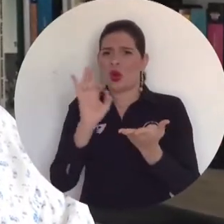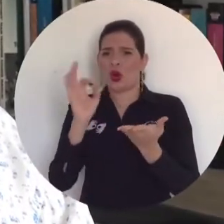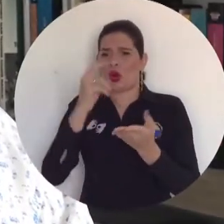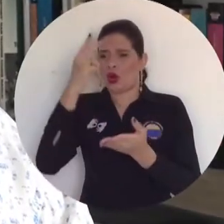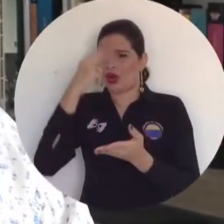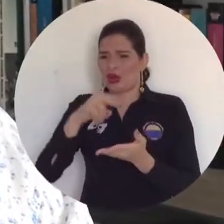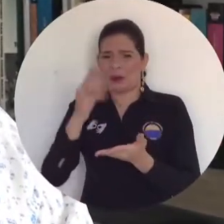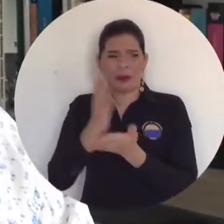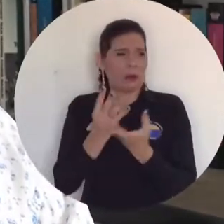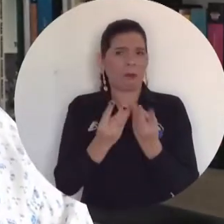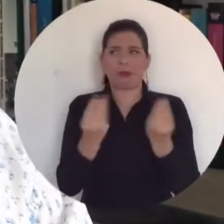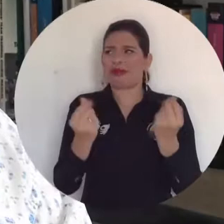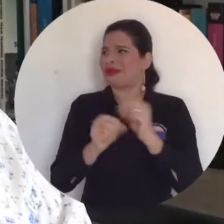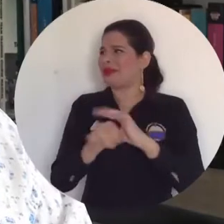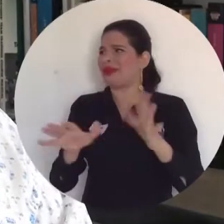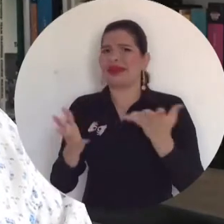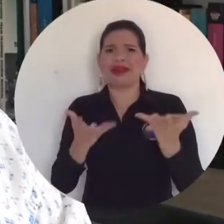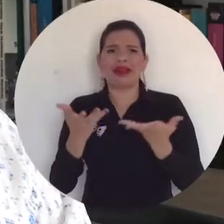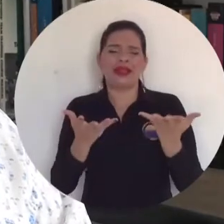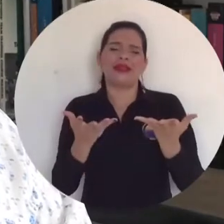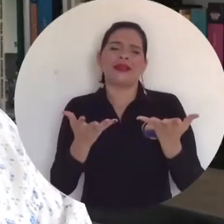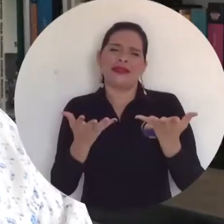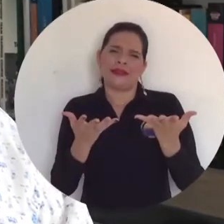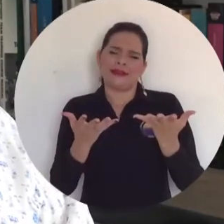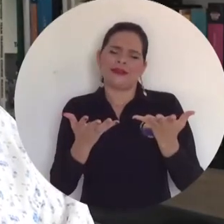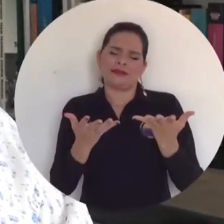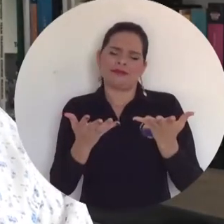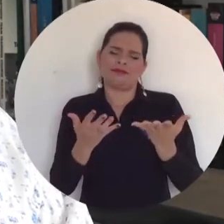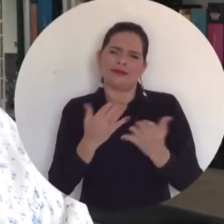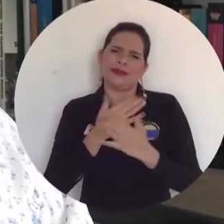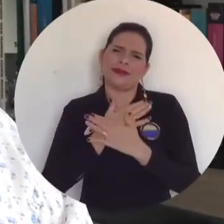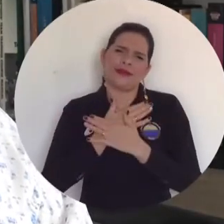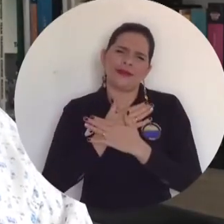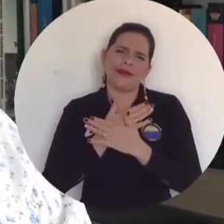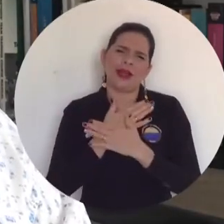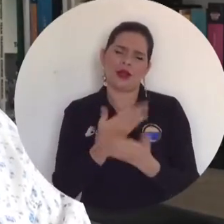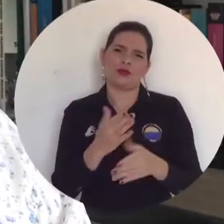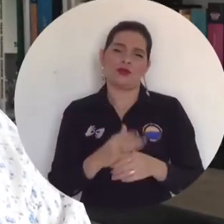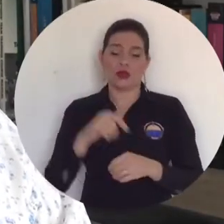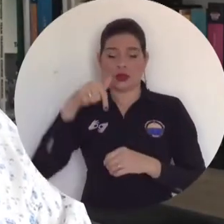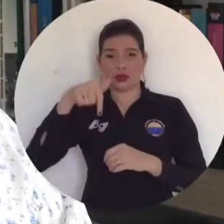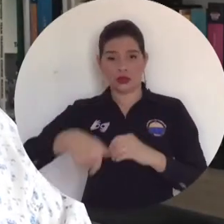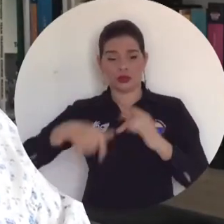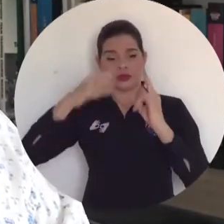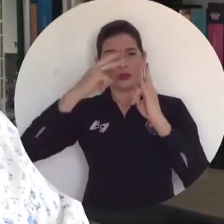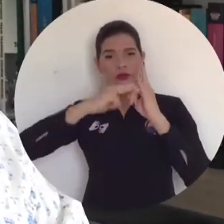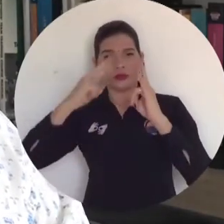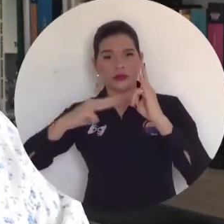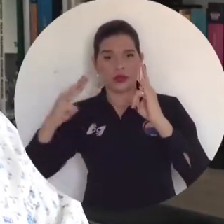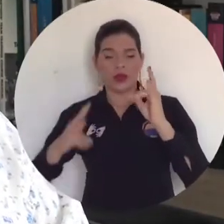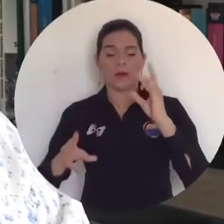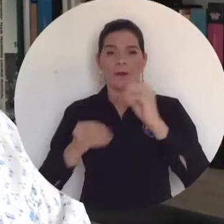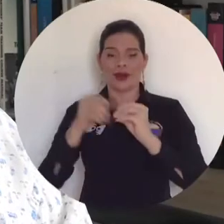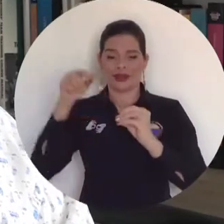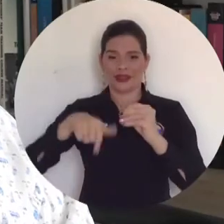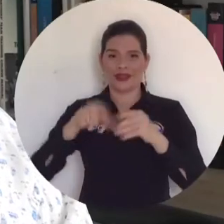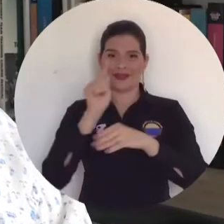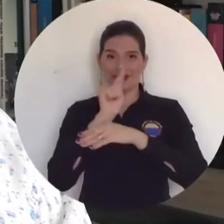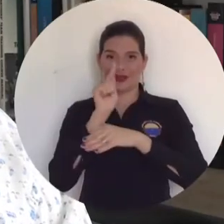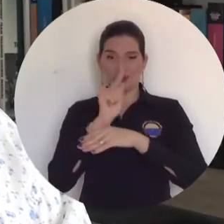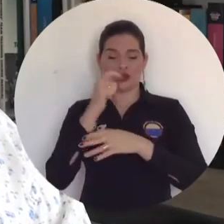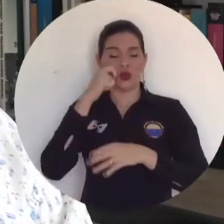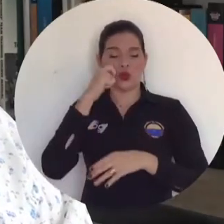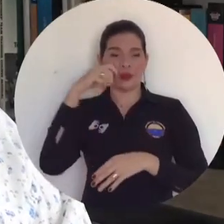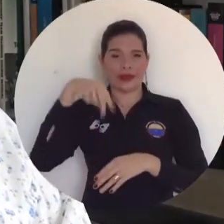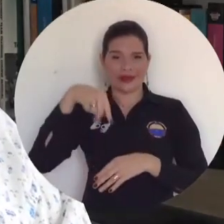por la desaparición de alguno de sus hijos. Exigimos y demandamos desde la Universidad y desde la Facultad que